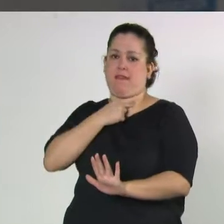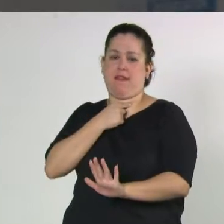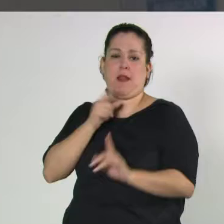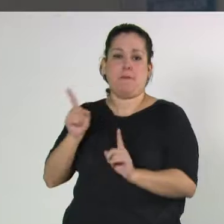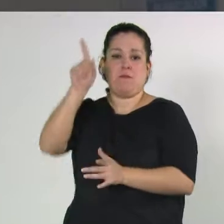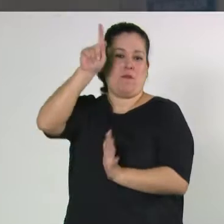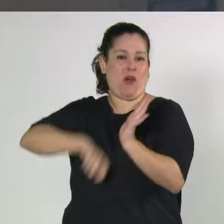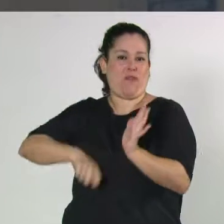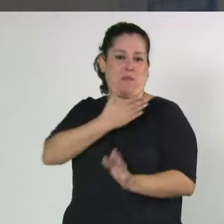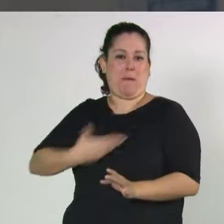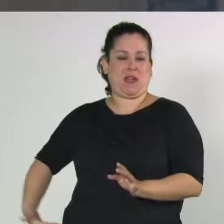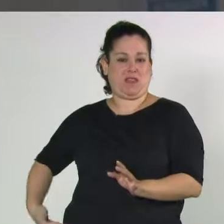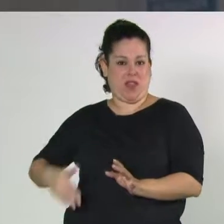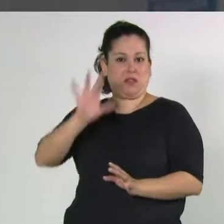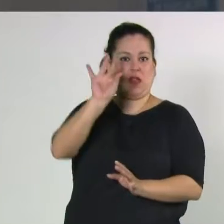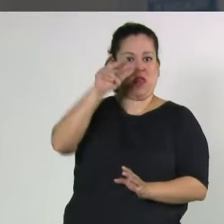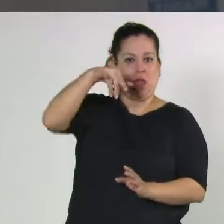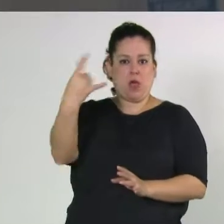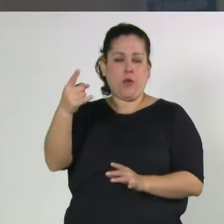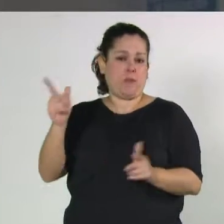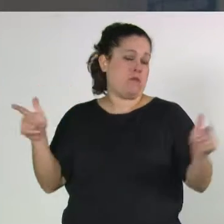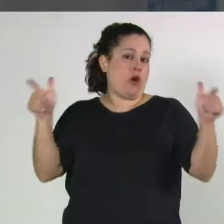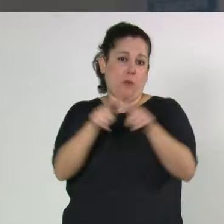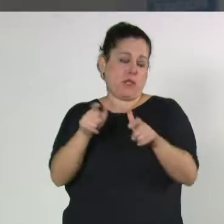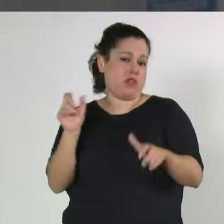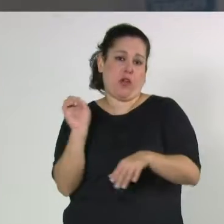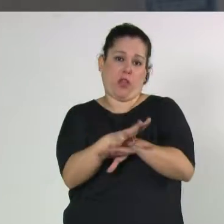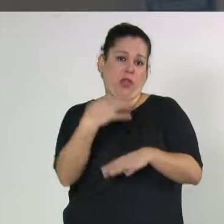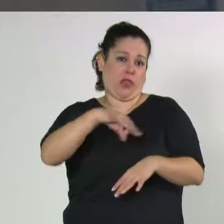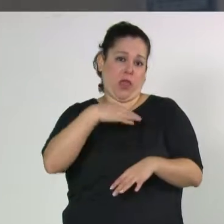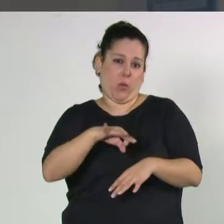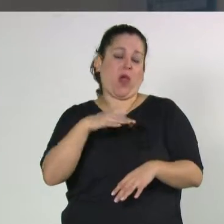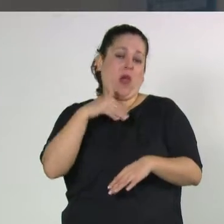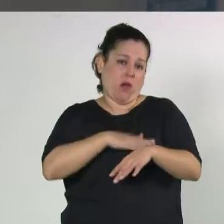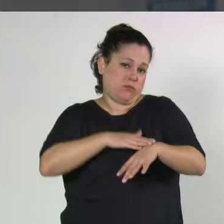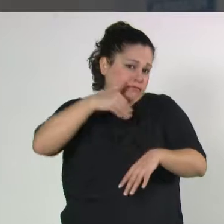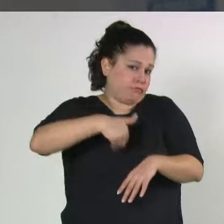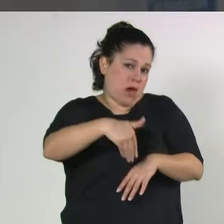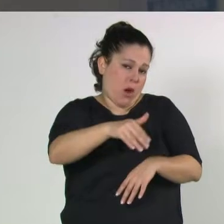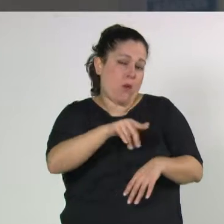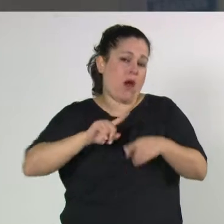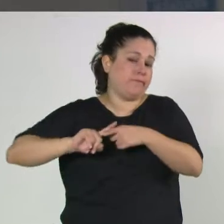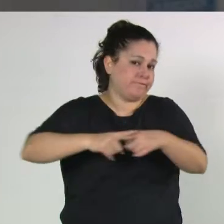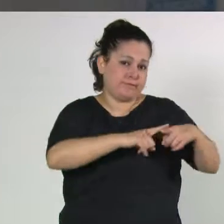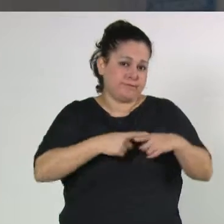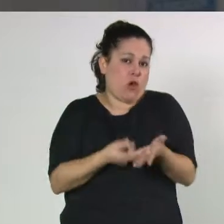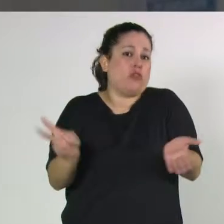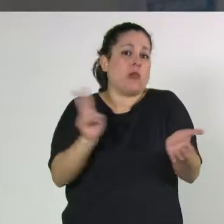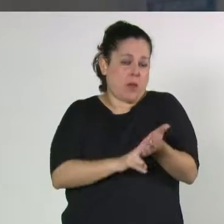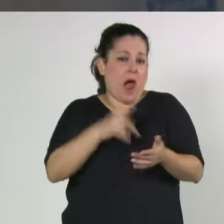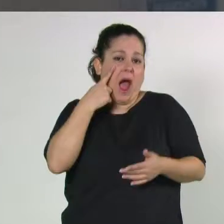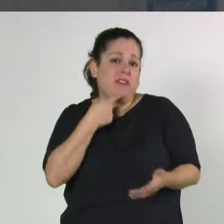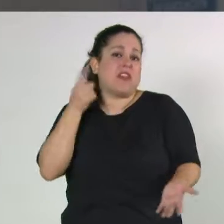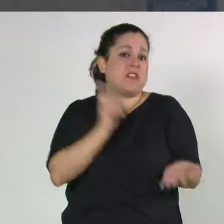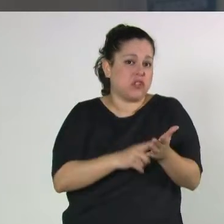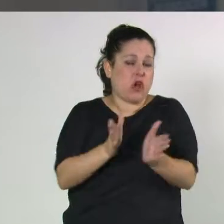firmado el presidente en la bicameral. Así que bueno, eso es lo que estaremos analizando en las próximas horas para tomar la estrategia que sea